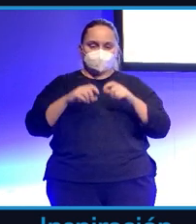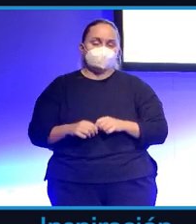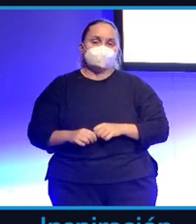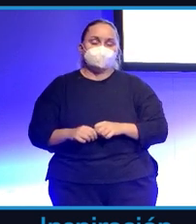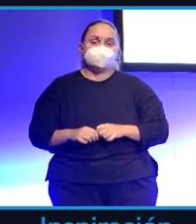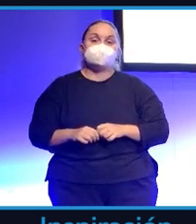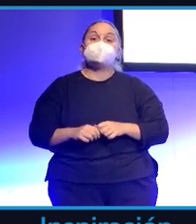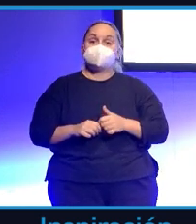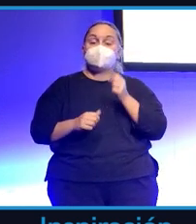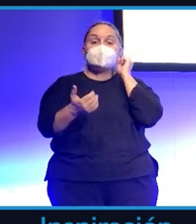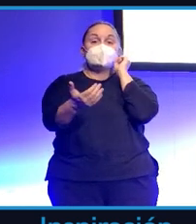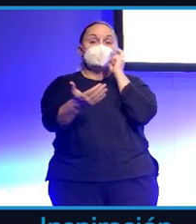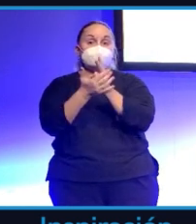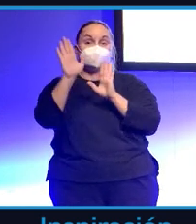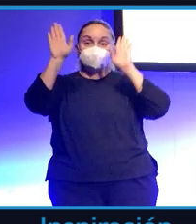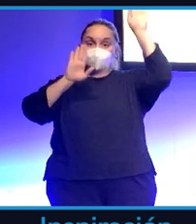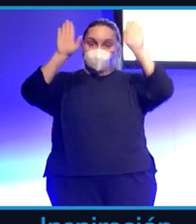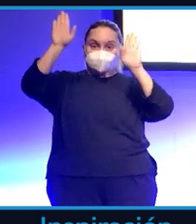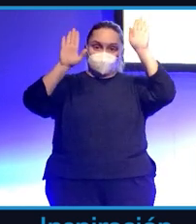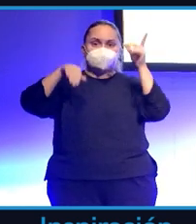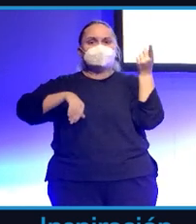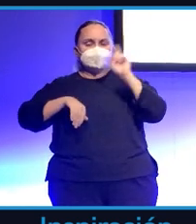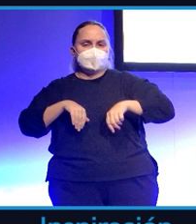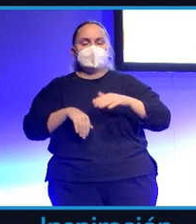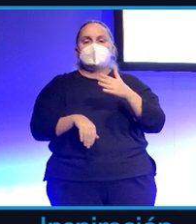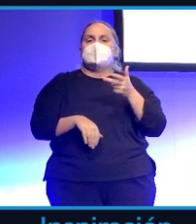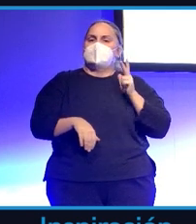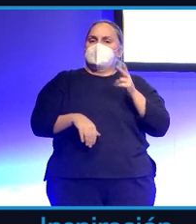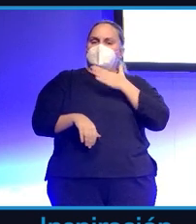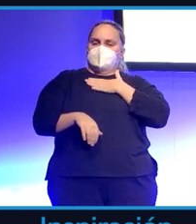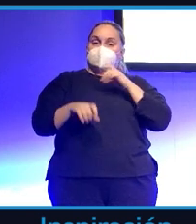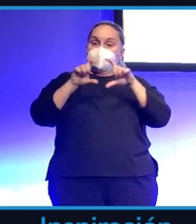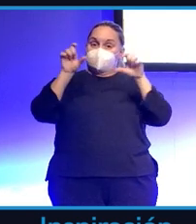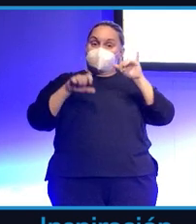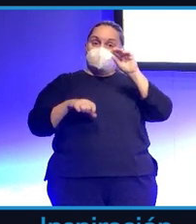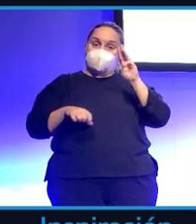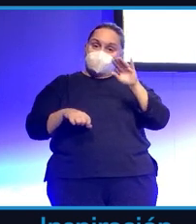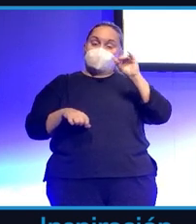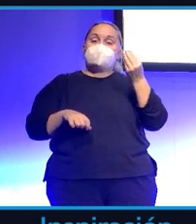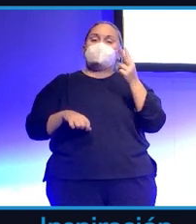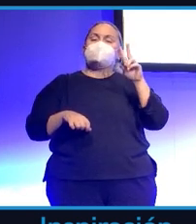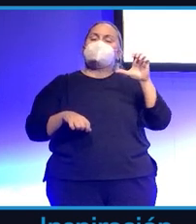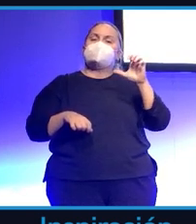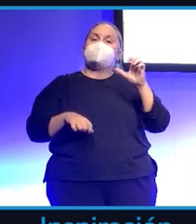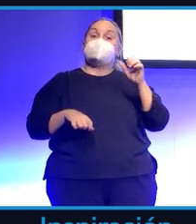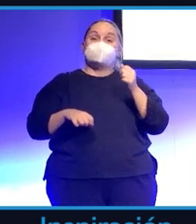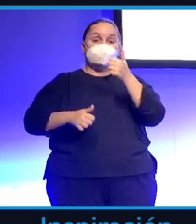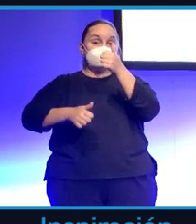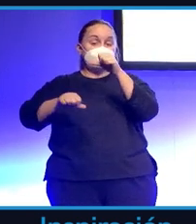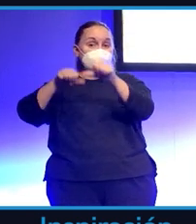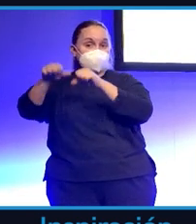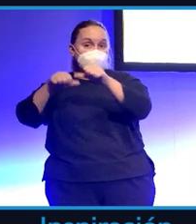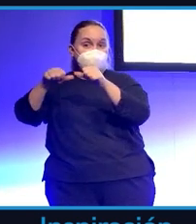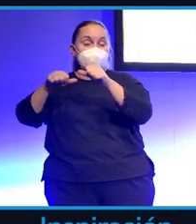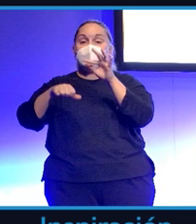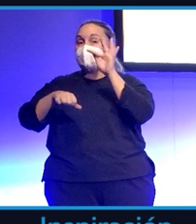subastas de compras de derechos. Ya se quedó la empresa de Gerard Piqué los derechos de la liga francesa de